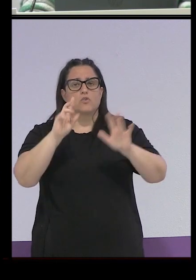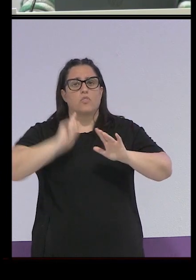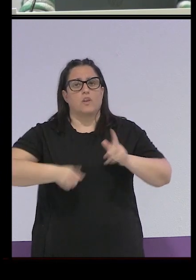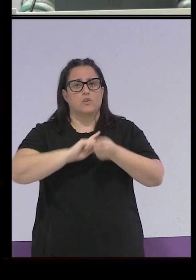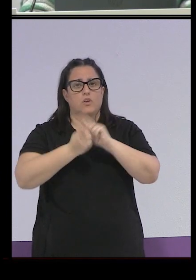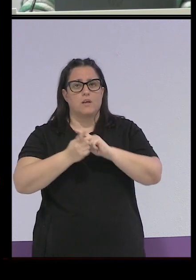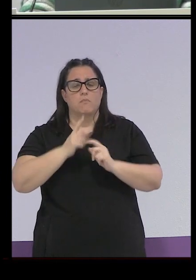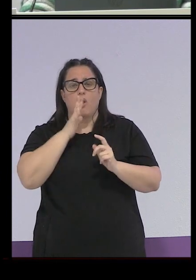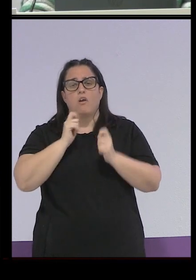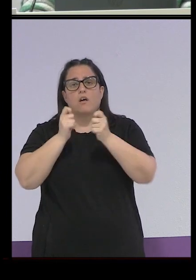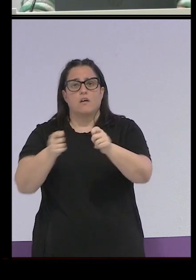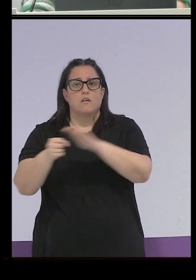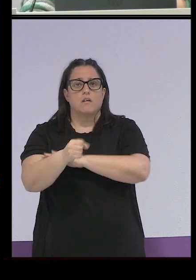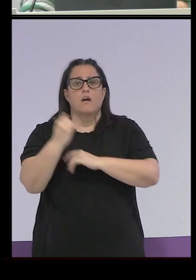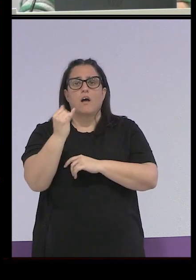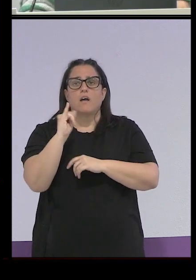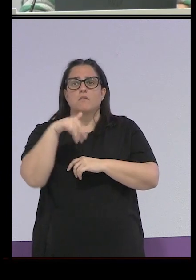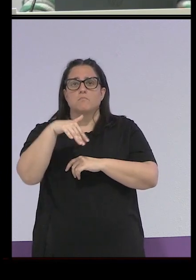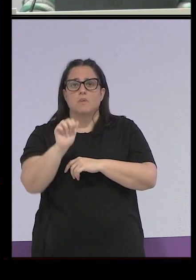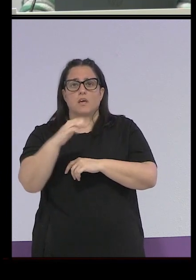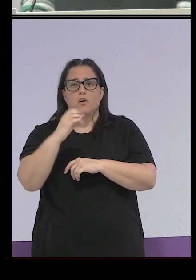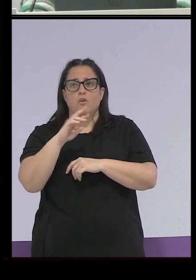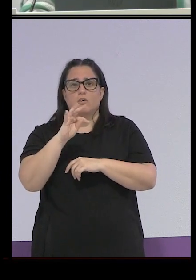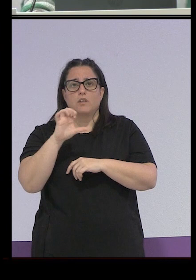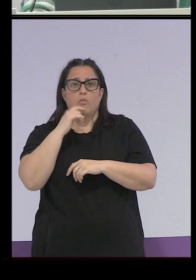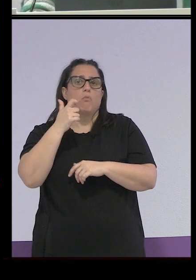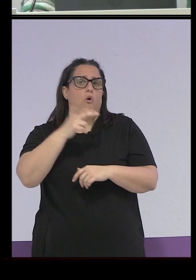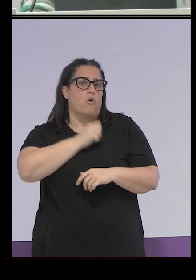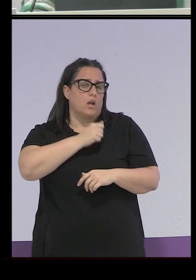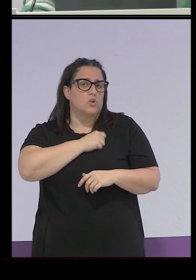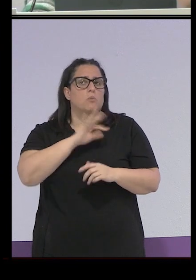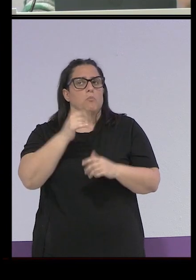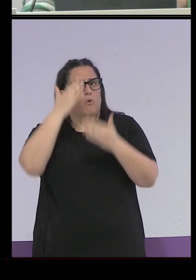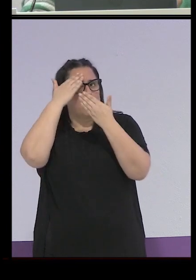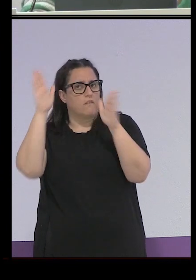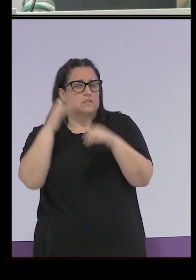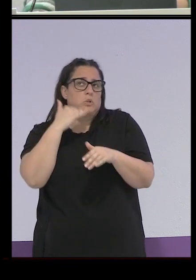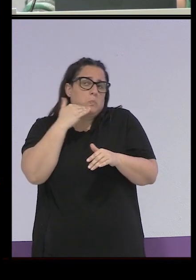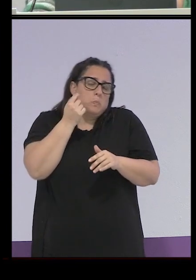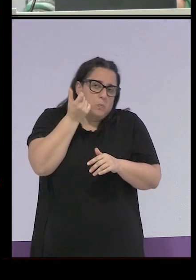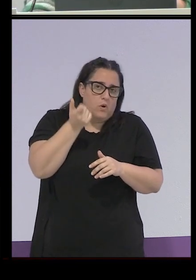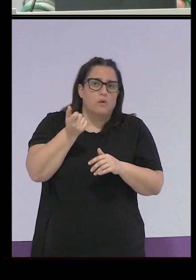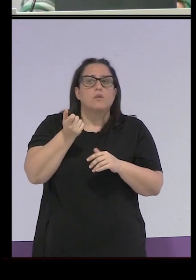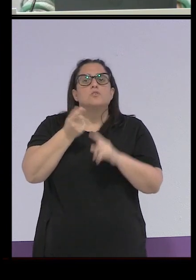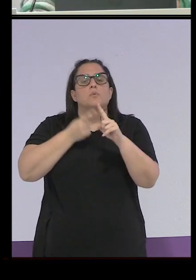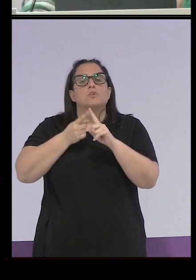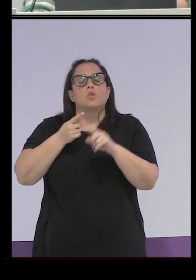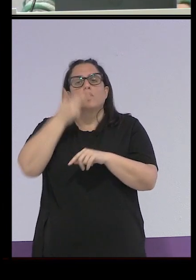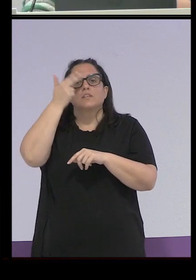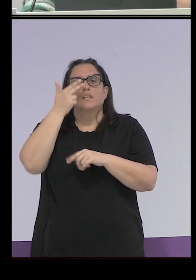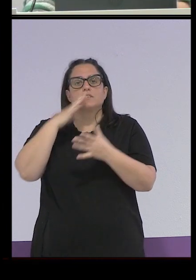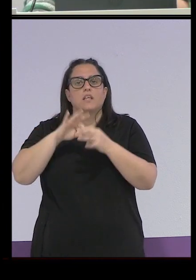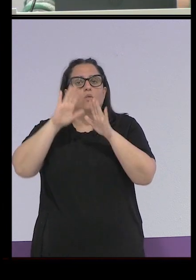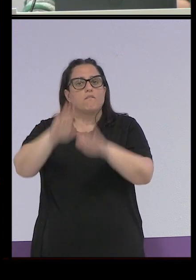Cortezo que era un hombre católico pero bueno de alguna manera con cierta apertura sobre todo con cierto interés en lo relacionado con los derechos de las mujeres